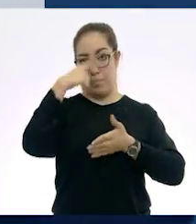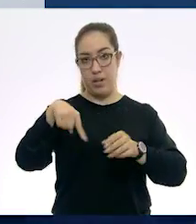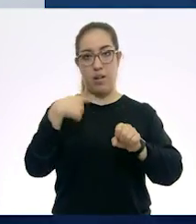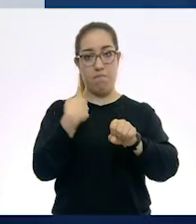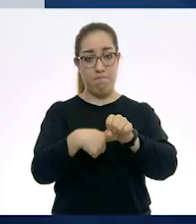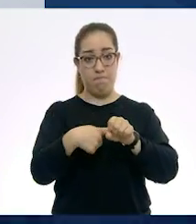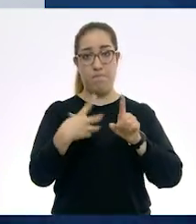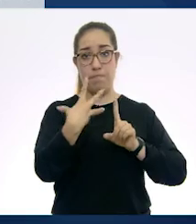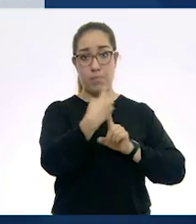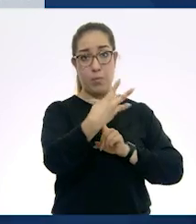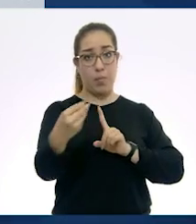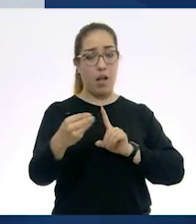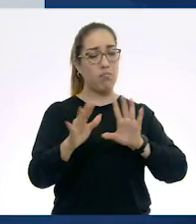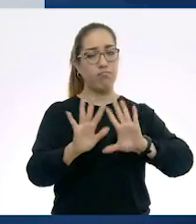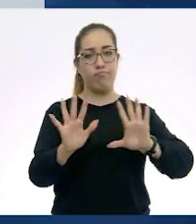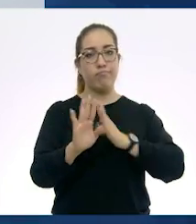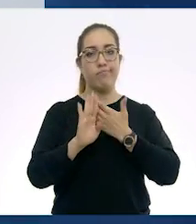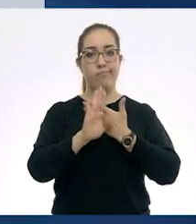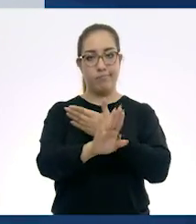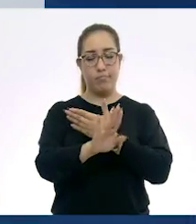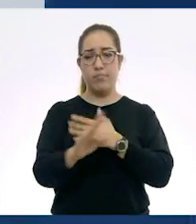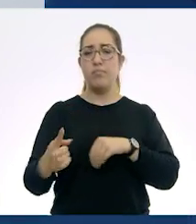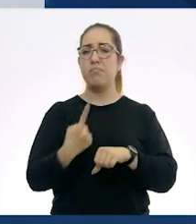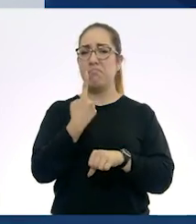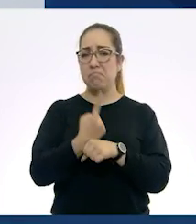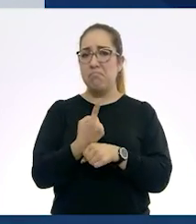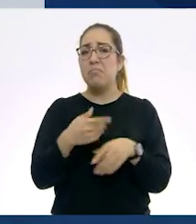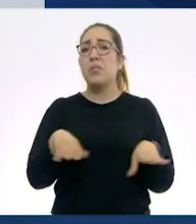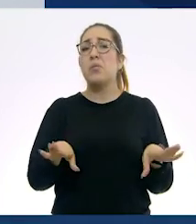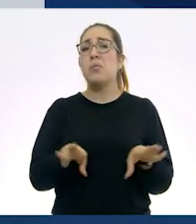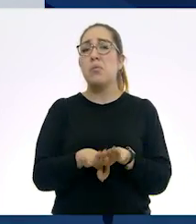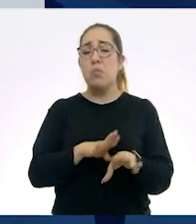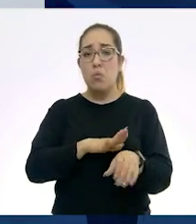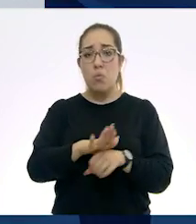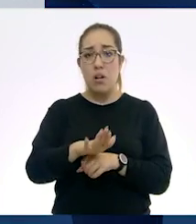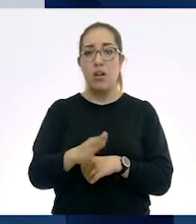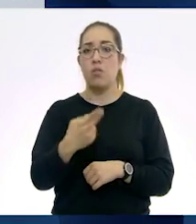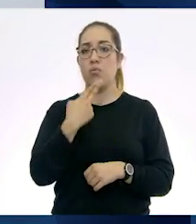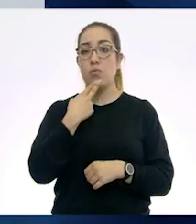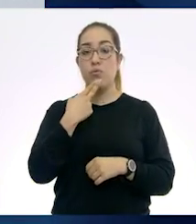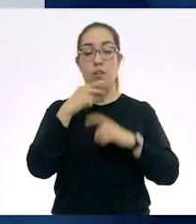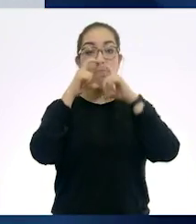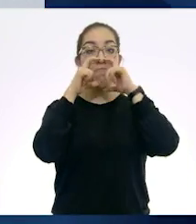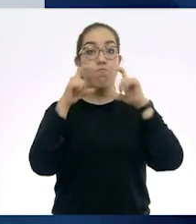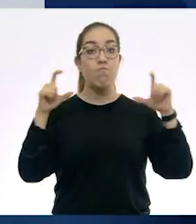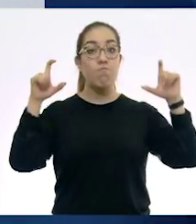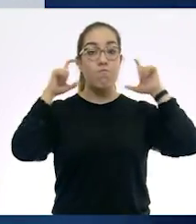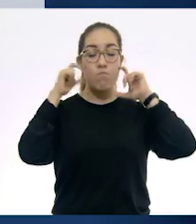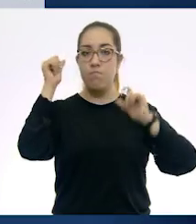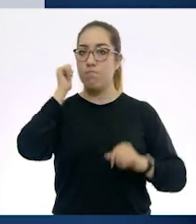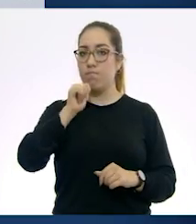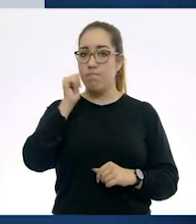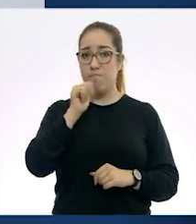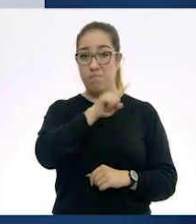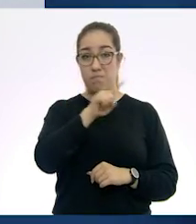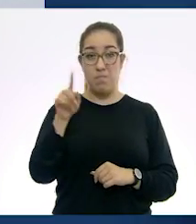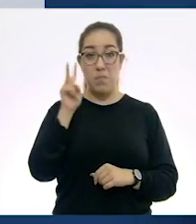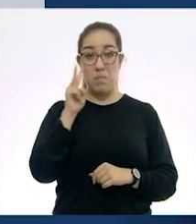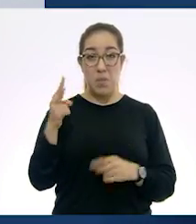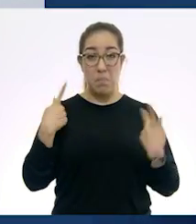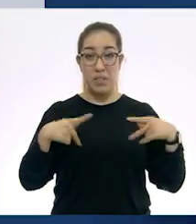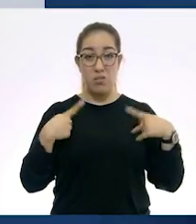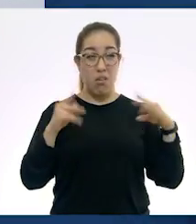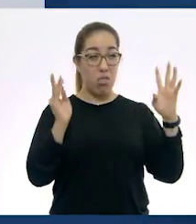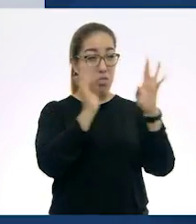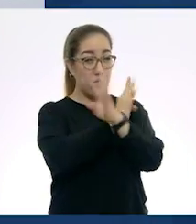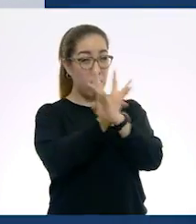contagios. Una de ellas es utilizar el cubrebocas cuando haya mucha gente alrededor y también